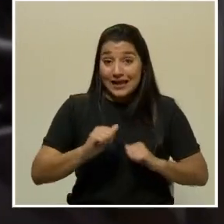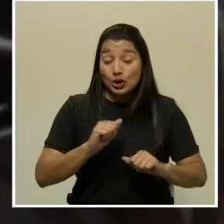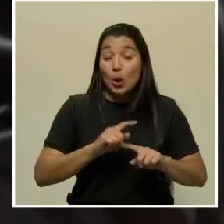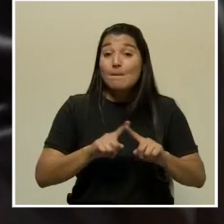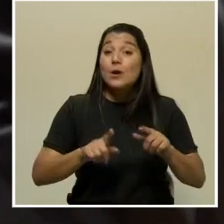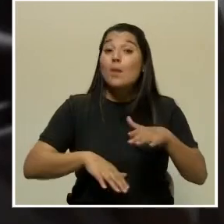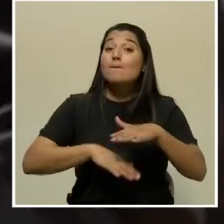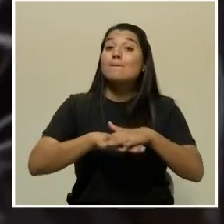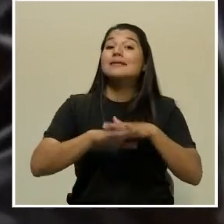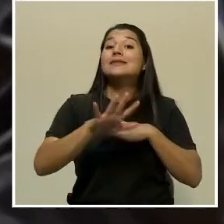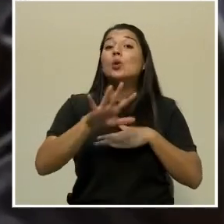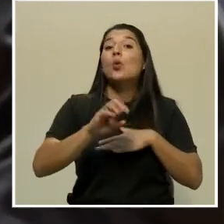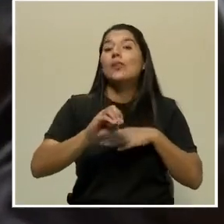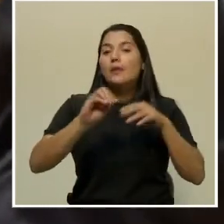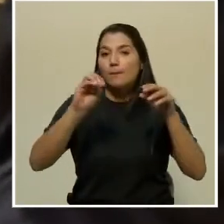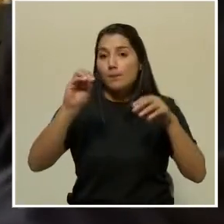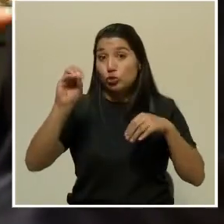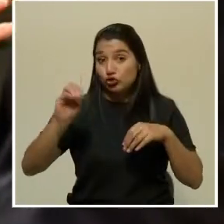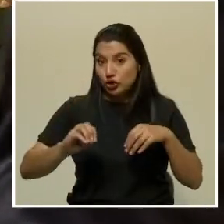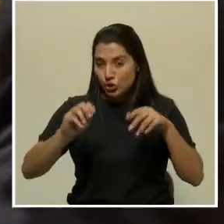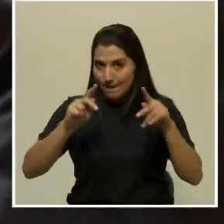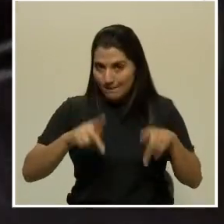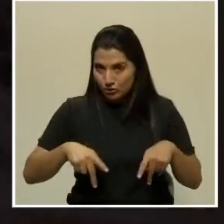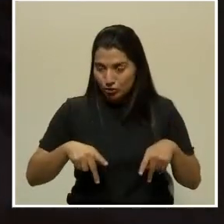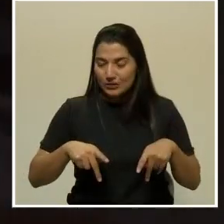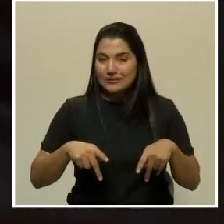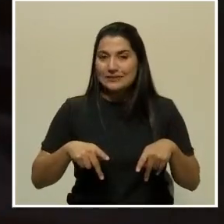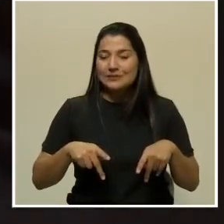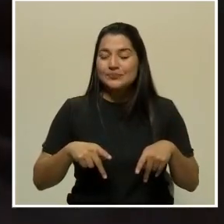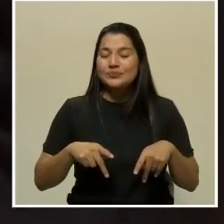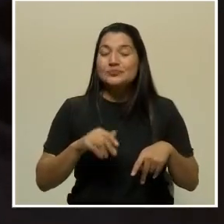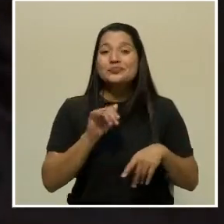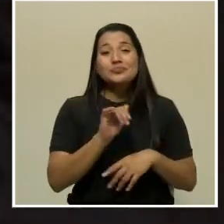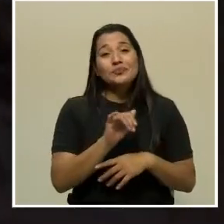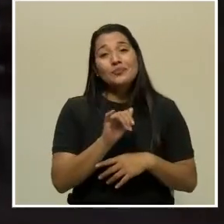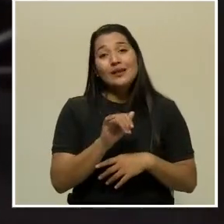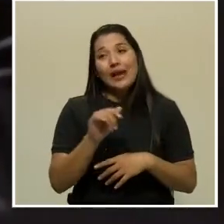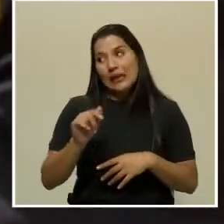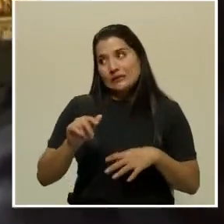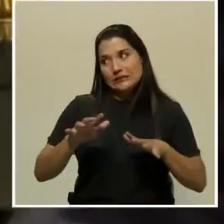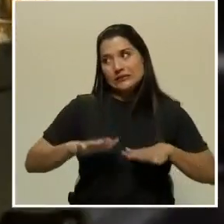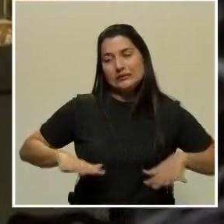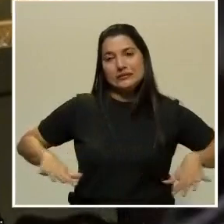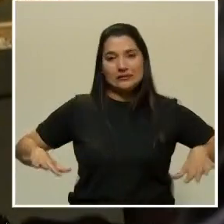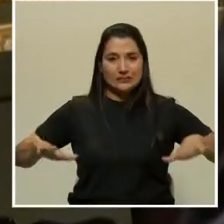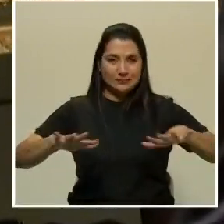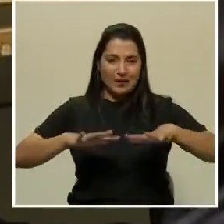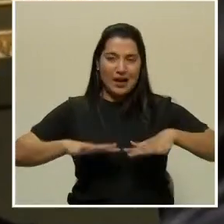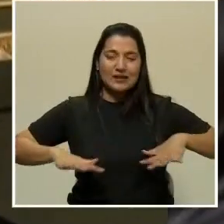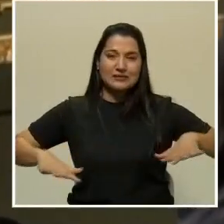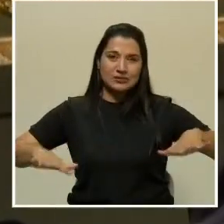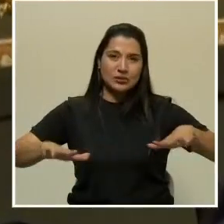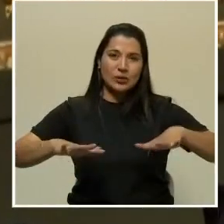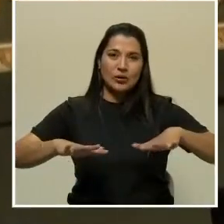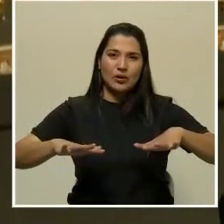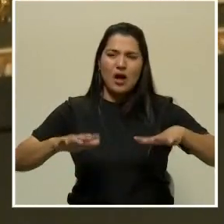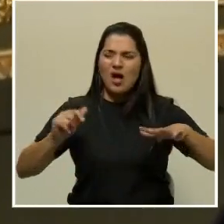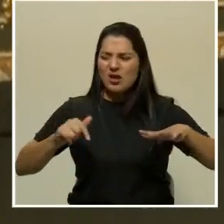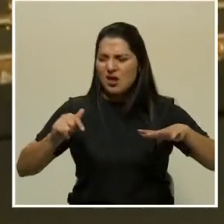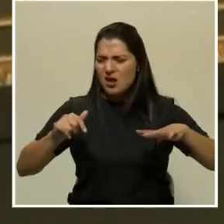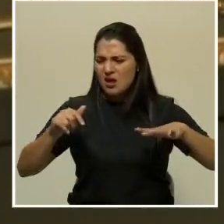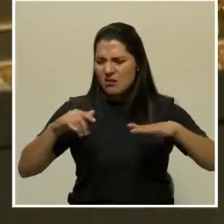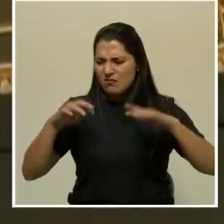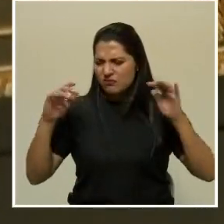% del aforo. Eso es, imagínate este espacio pensado en